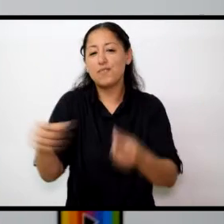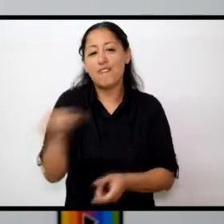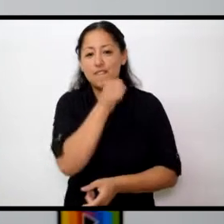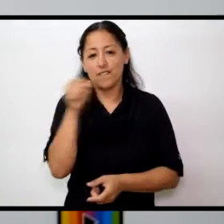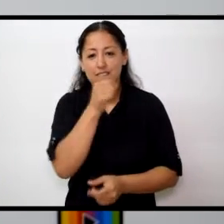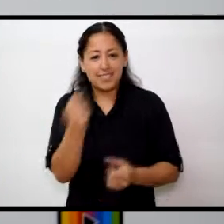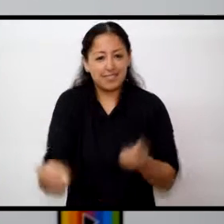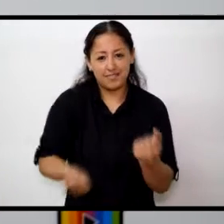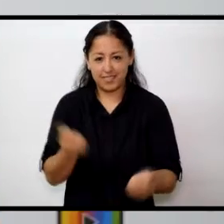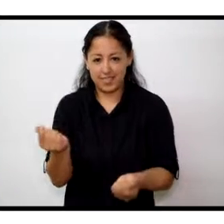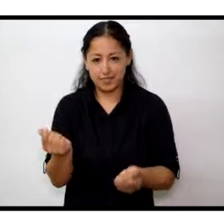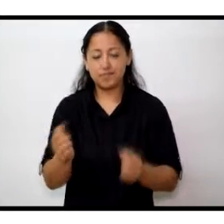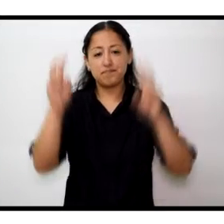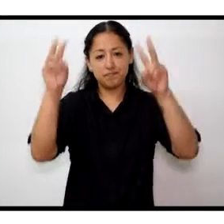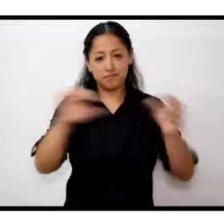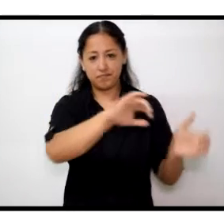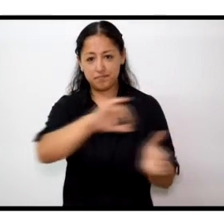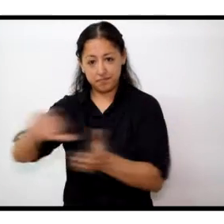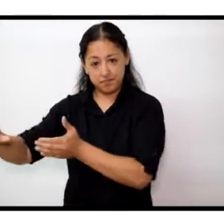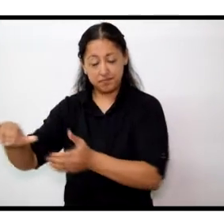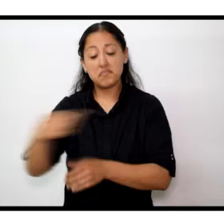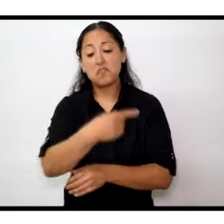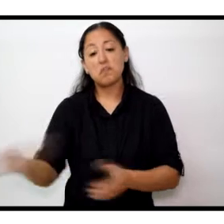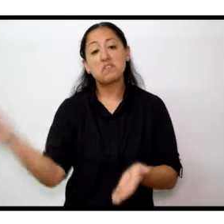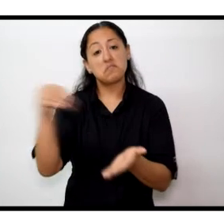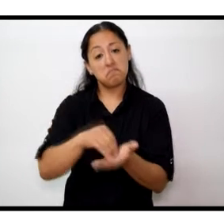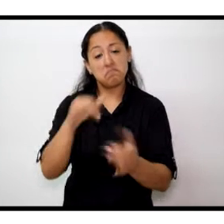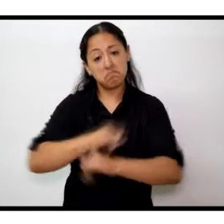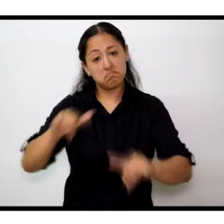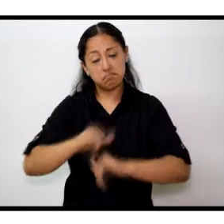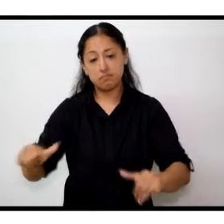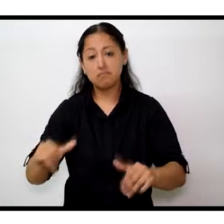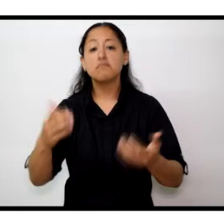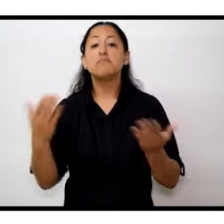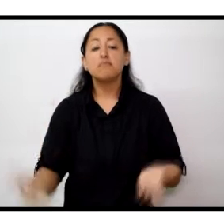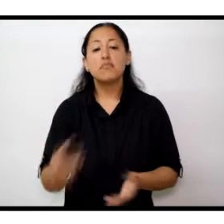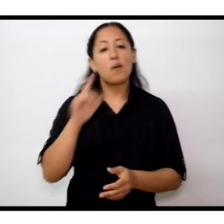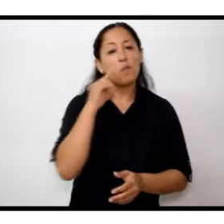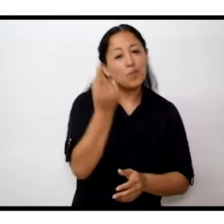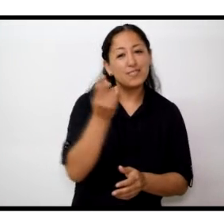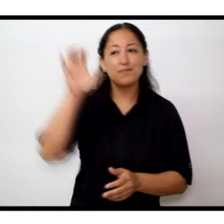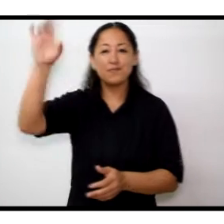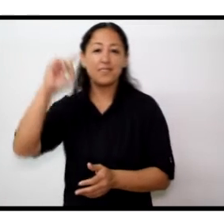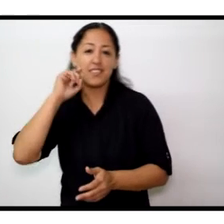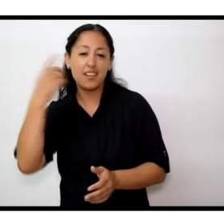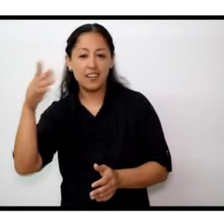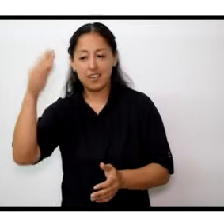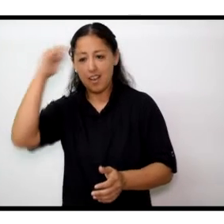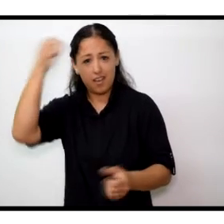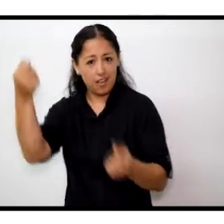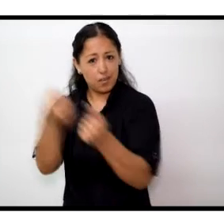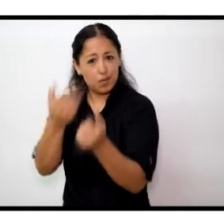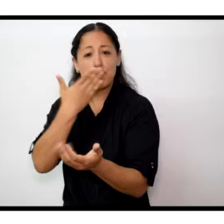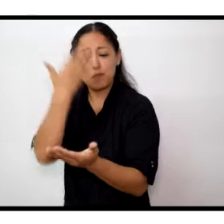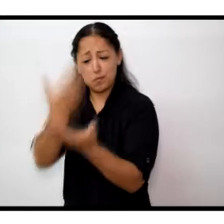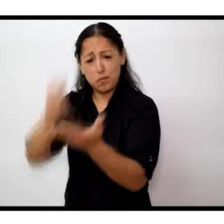a las noticias de esta semana, les comentamos que el municipio y la provincia firman un convenio para trabajar en conjunto enfermedades no